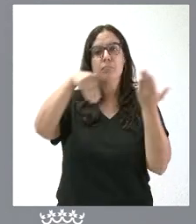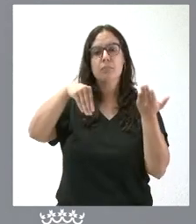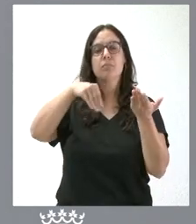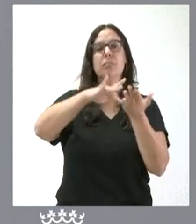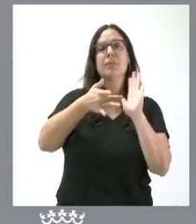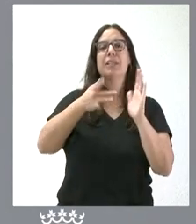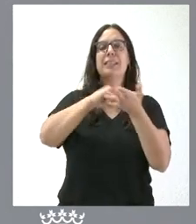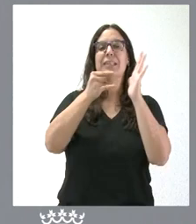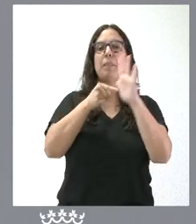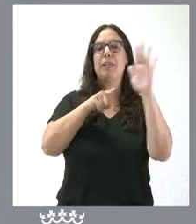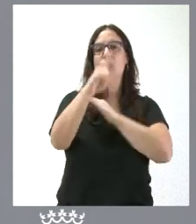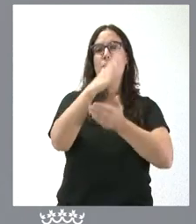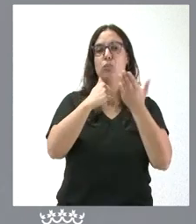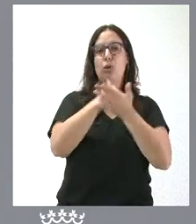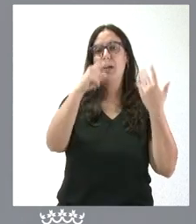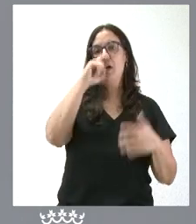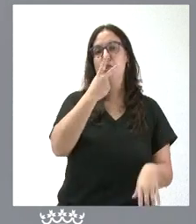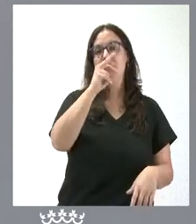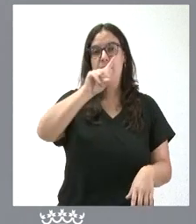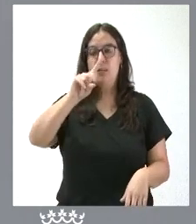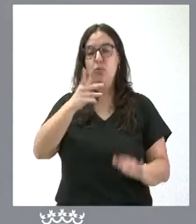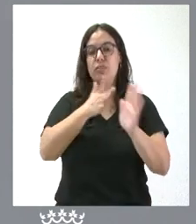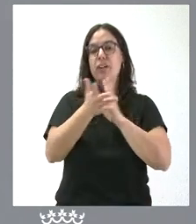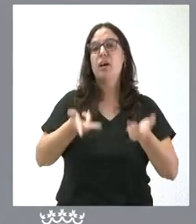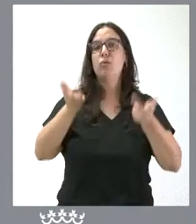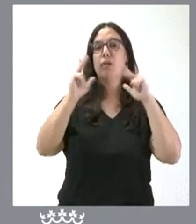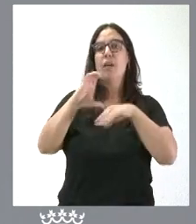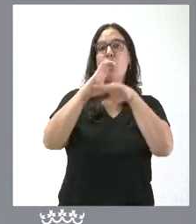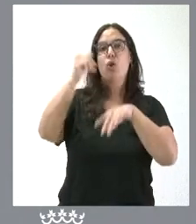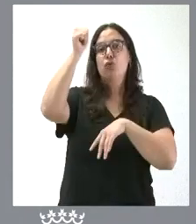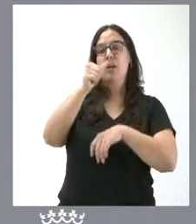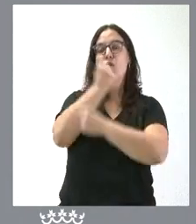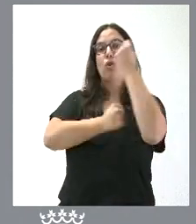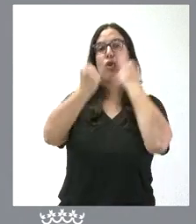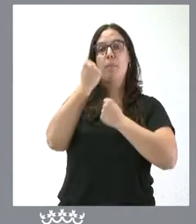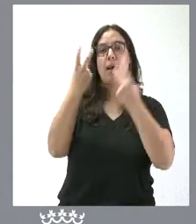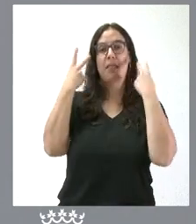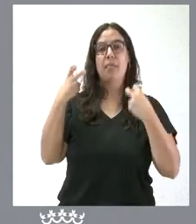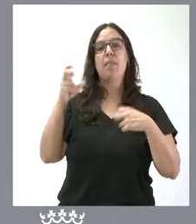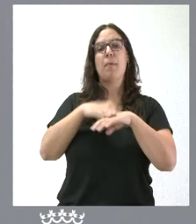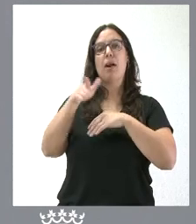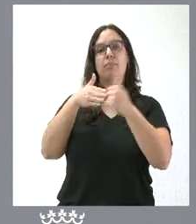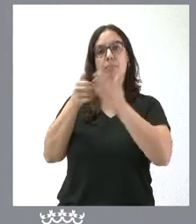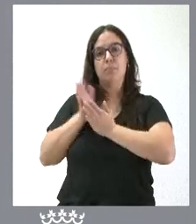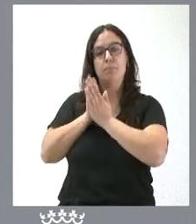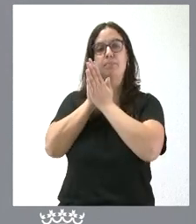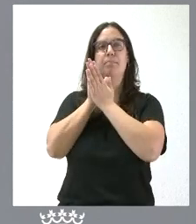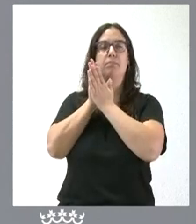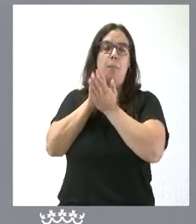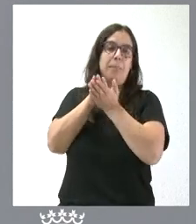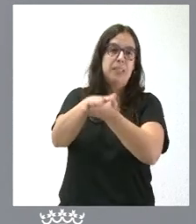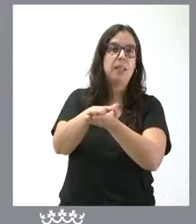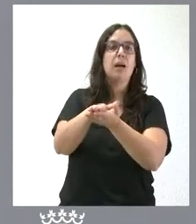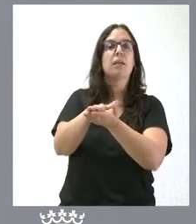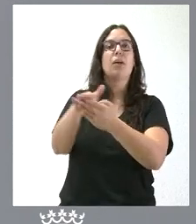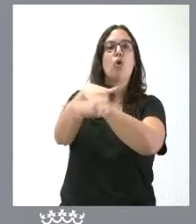autonómica del año 2021. Se autoriza al consejero de Economía y Hacienda a presentar el requerimiento ante